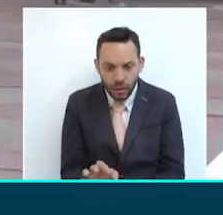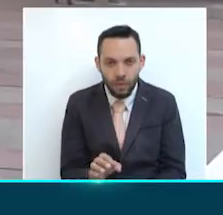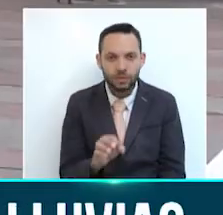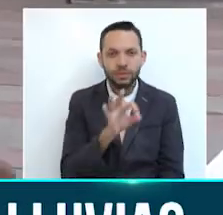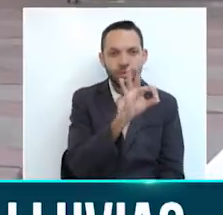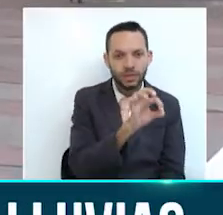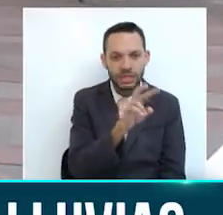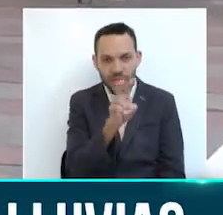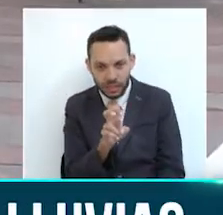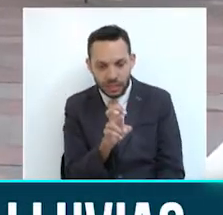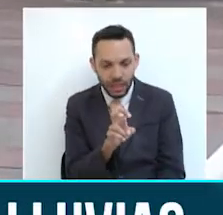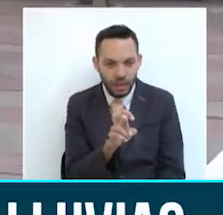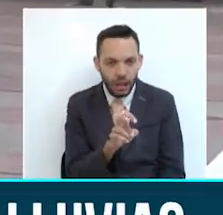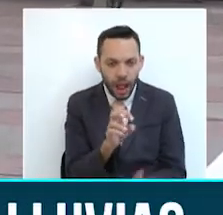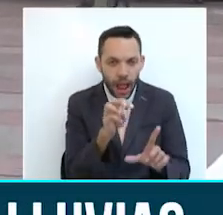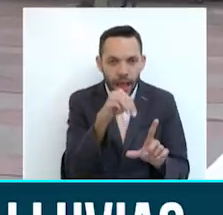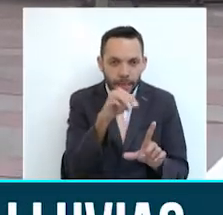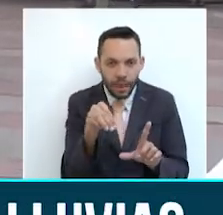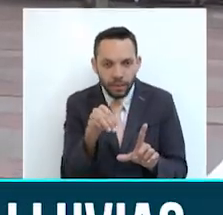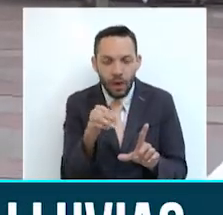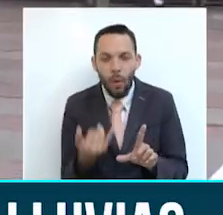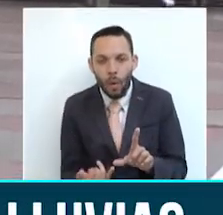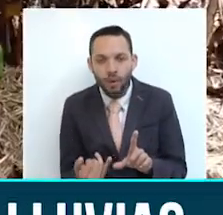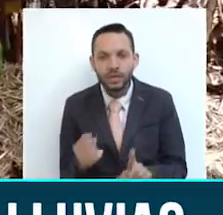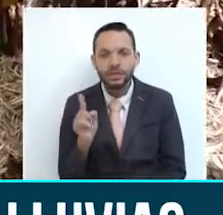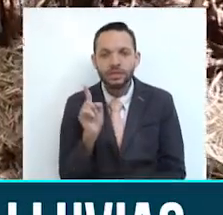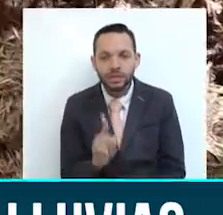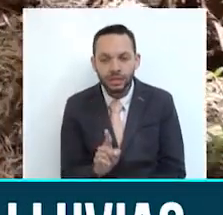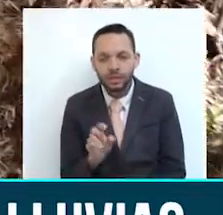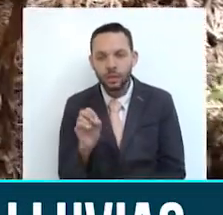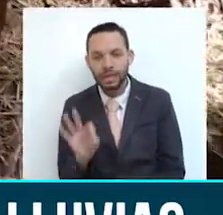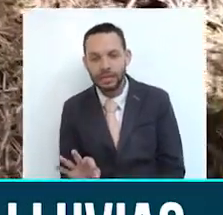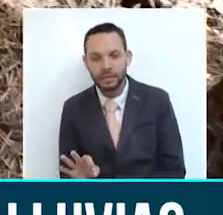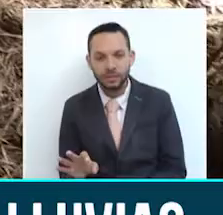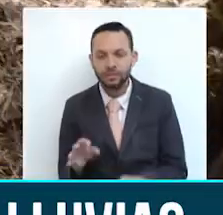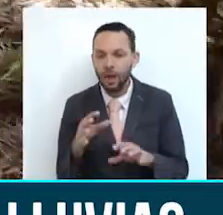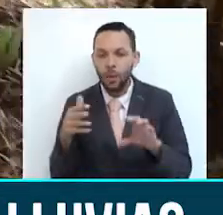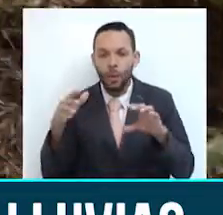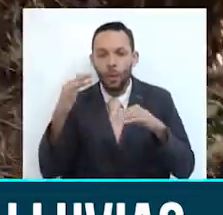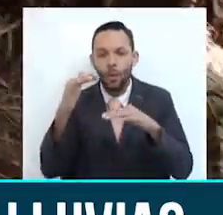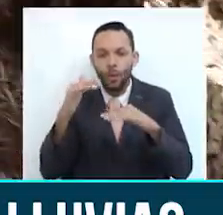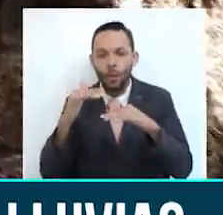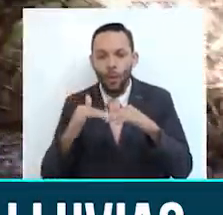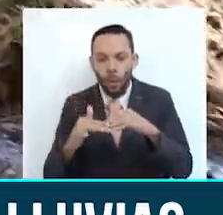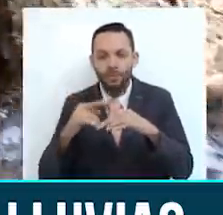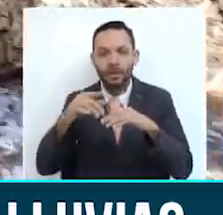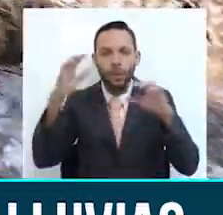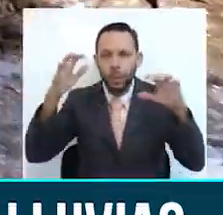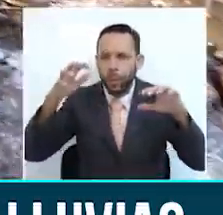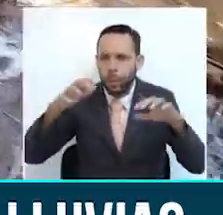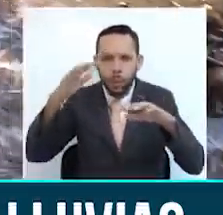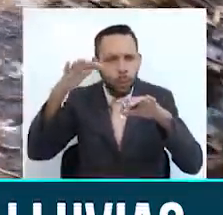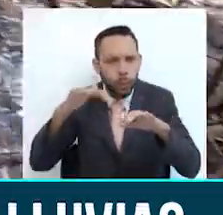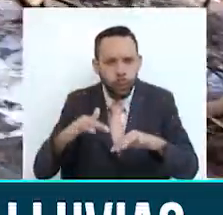milímetros y a hoy tenemos 7.3 milímetros solo de lluvia. Ante la disminución de las lluvias y de los caudales en las quebradas que surten los